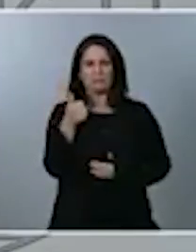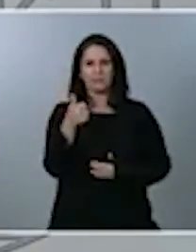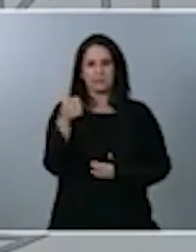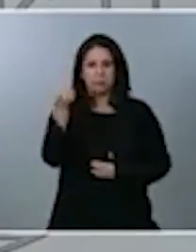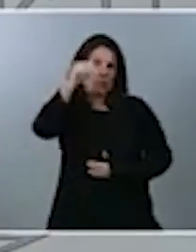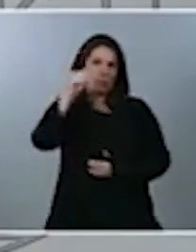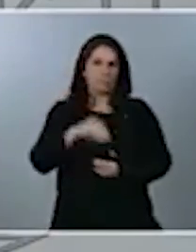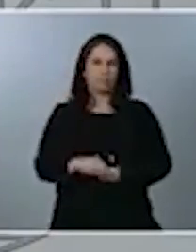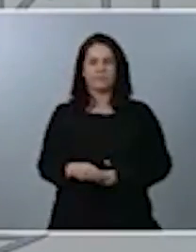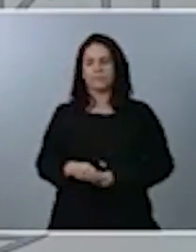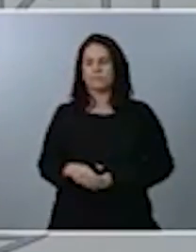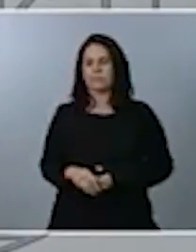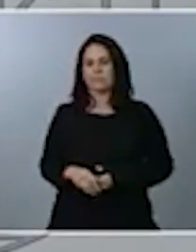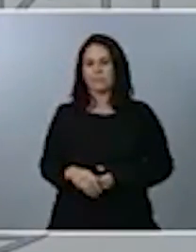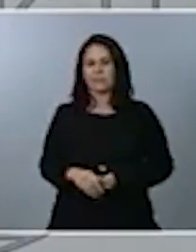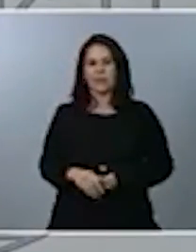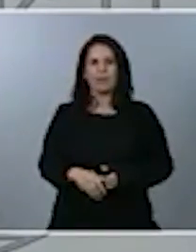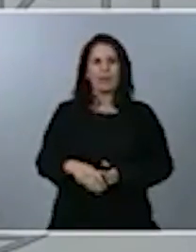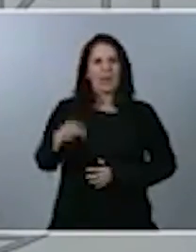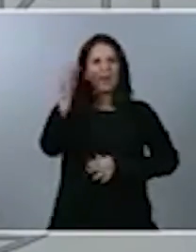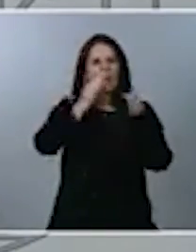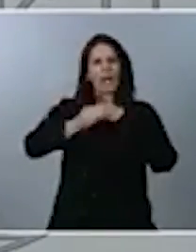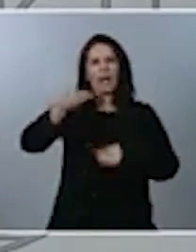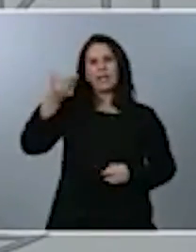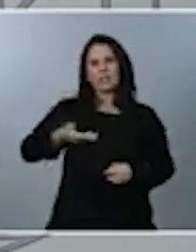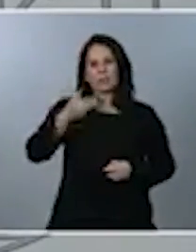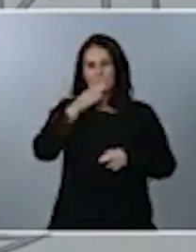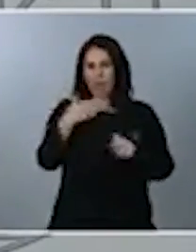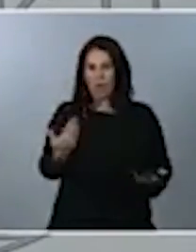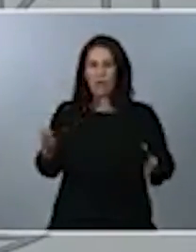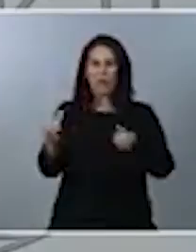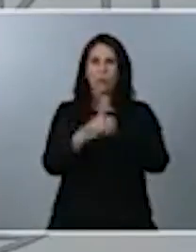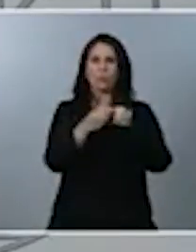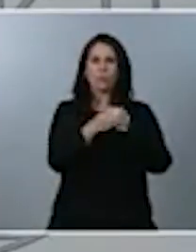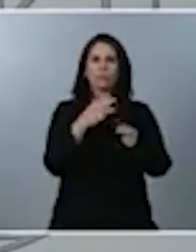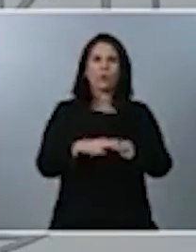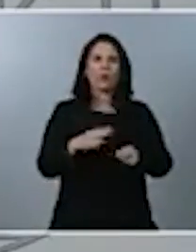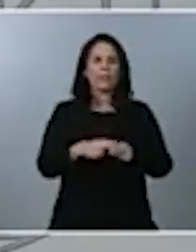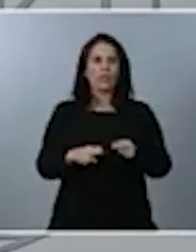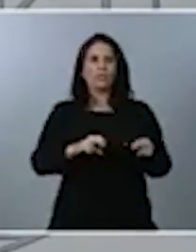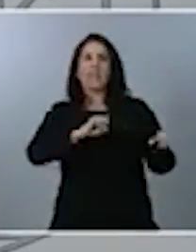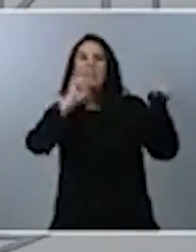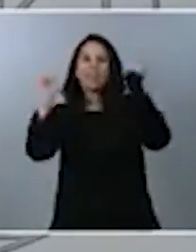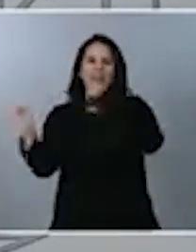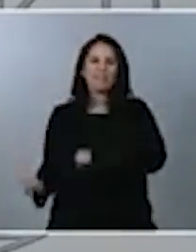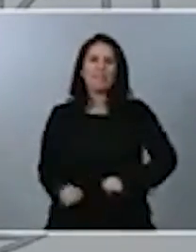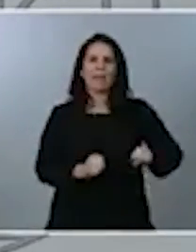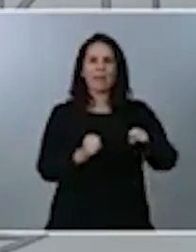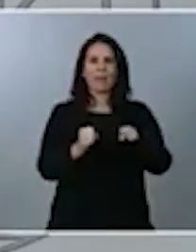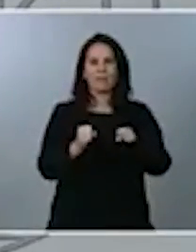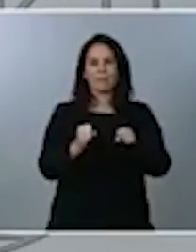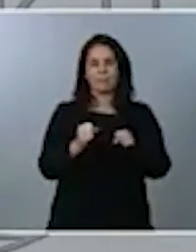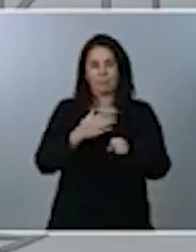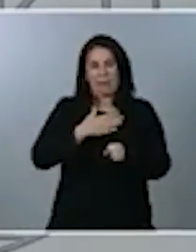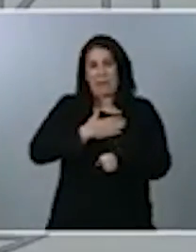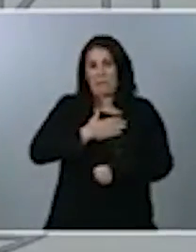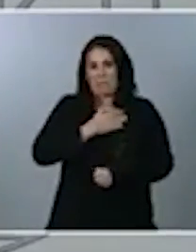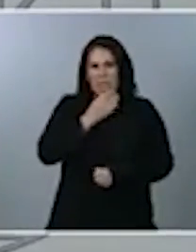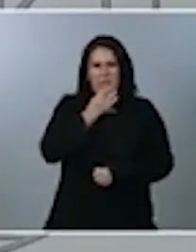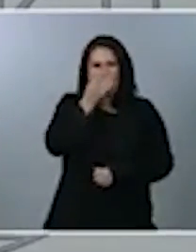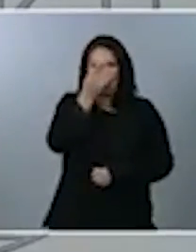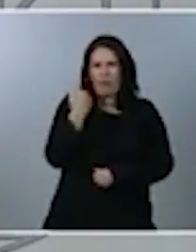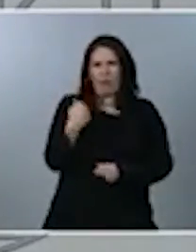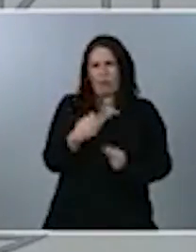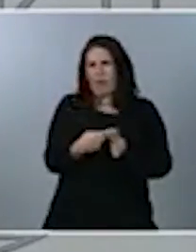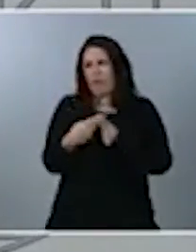vivimos, en el que hay partidos que defienden, yo diría que un vergonzoso revisionismo histórico y que creíamos ya superado, pero que